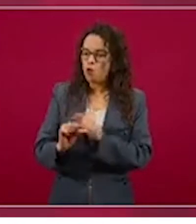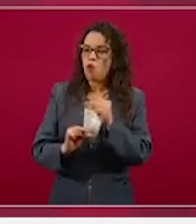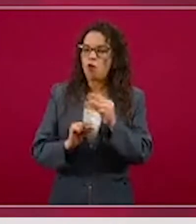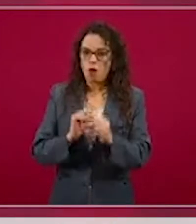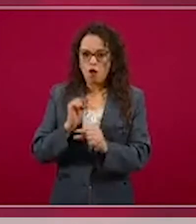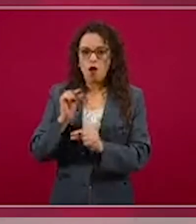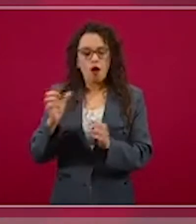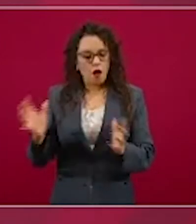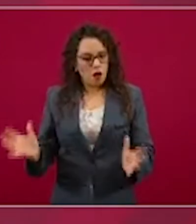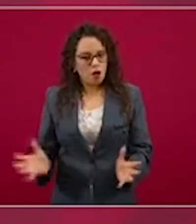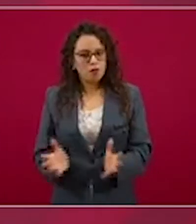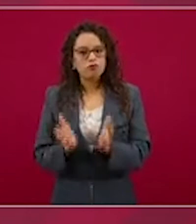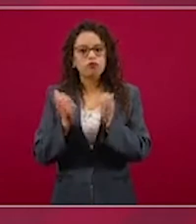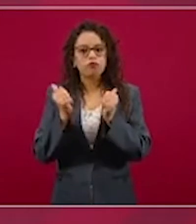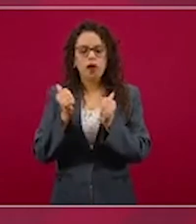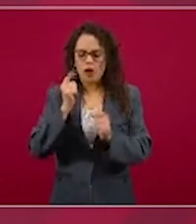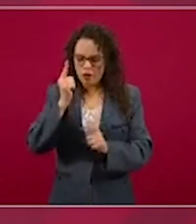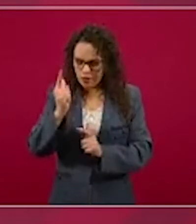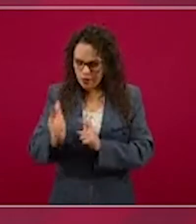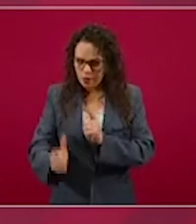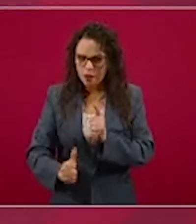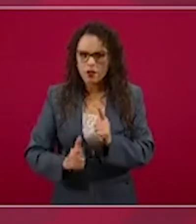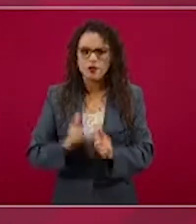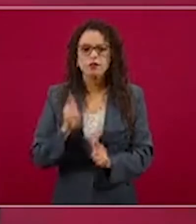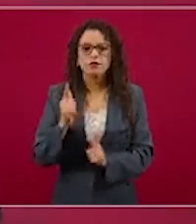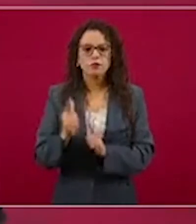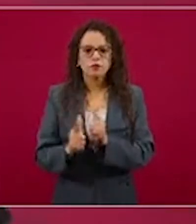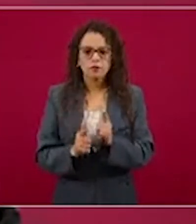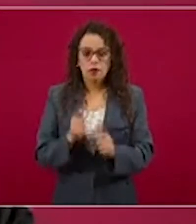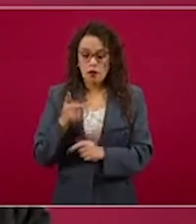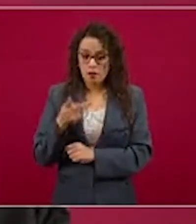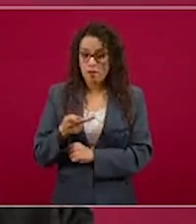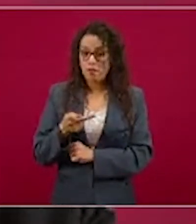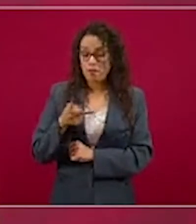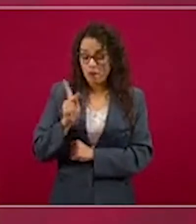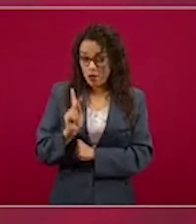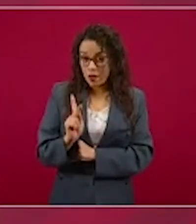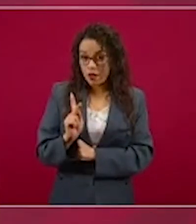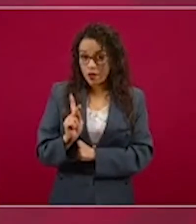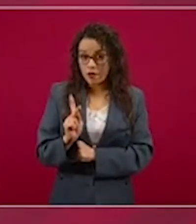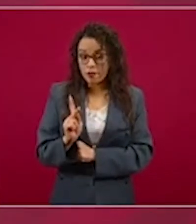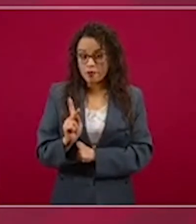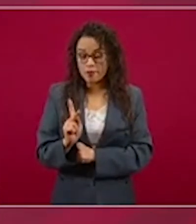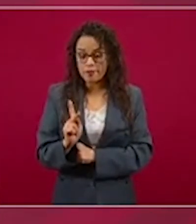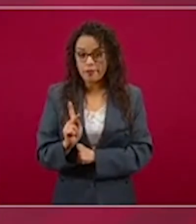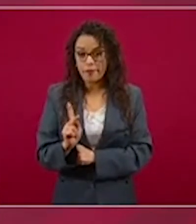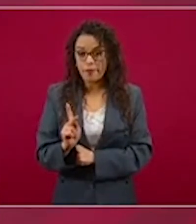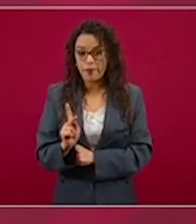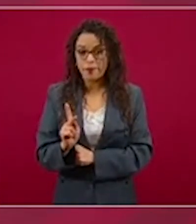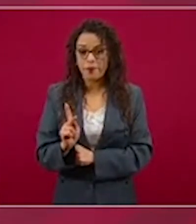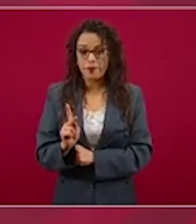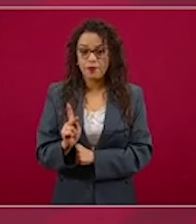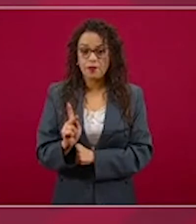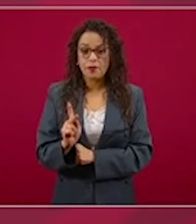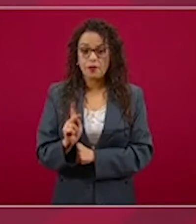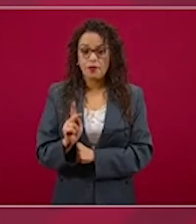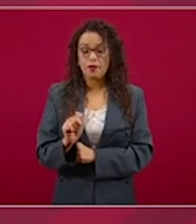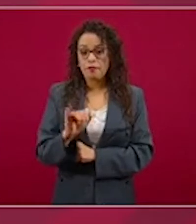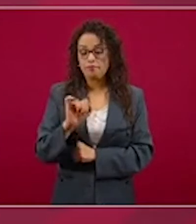lenta, pero hacia